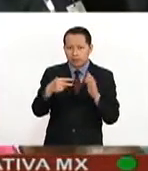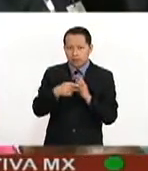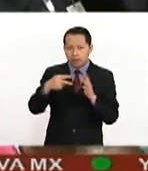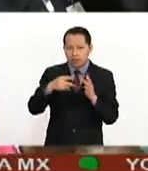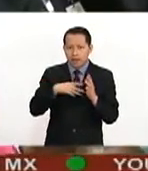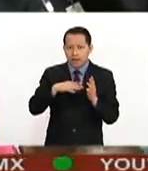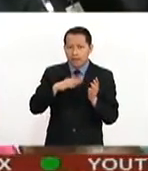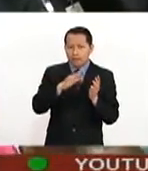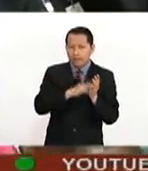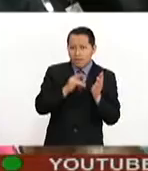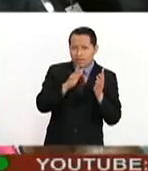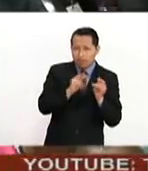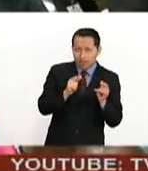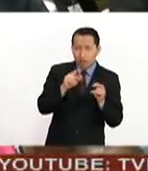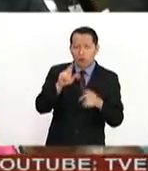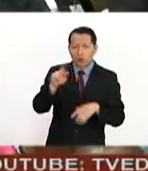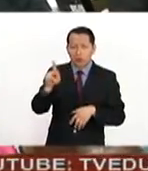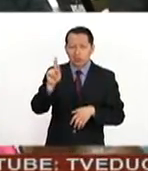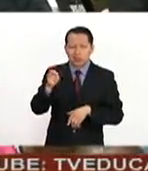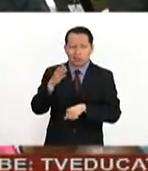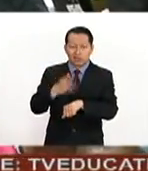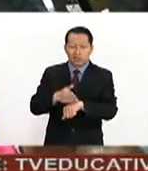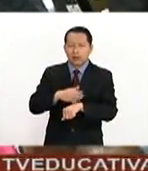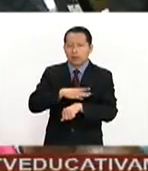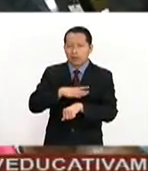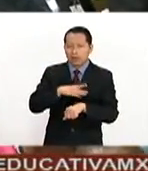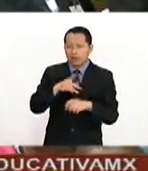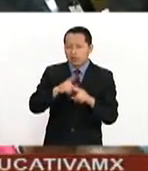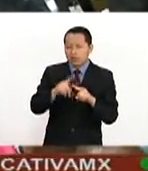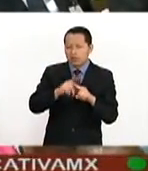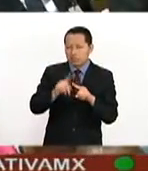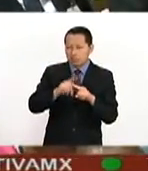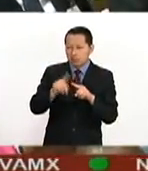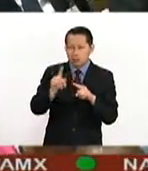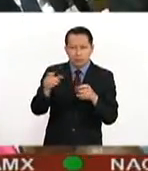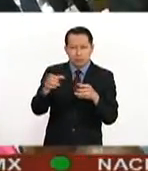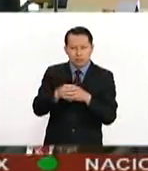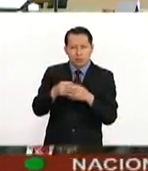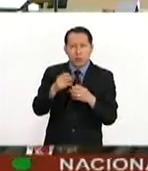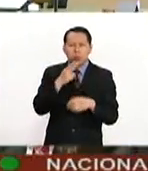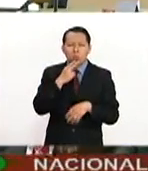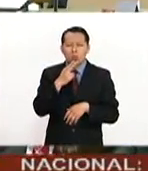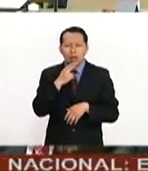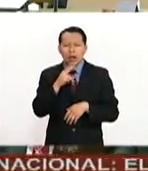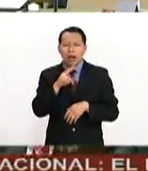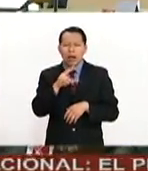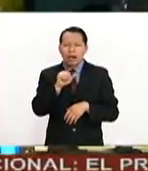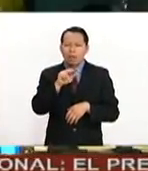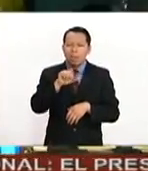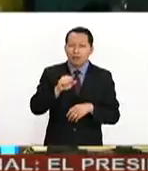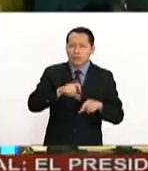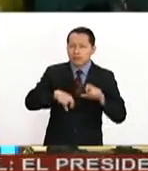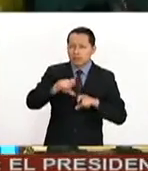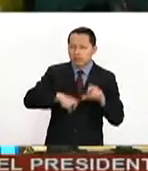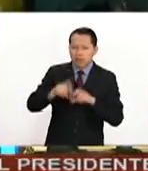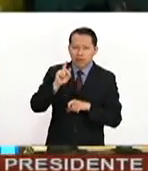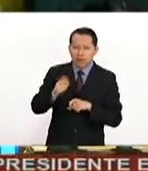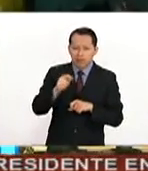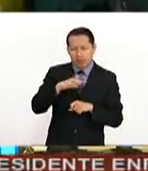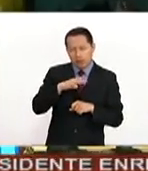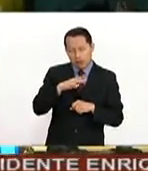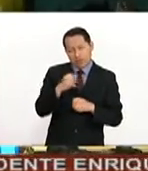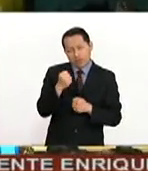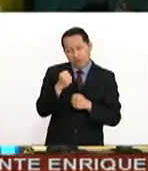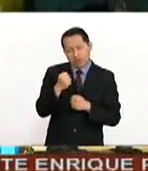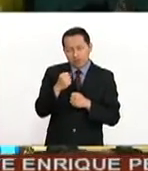Francia y el Reino Unido imponía sanciones para los presuntos involucrados en el empleo de armas químicas en el país árabe, entre ellos funcionarios de